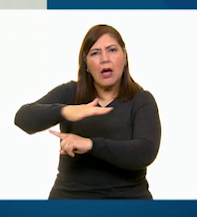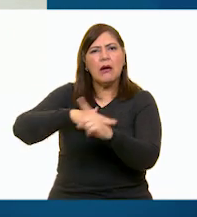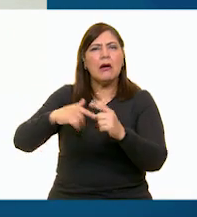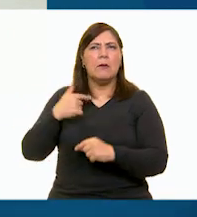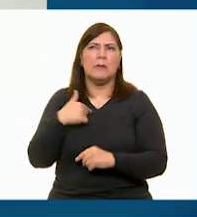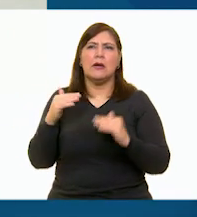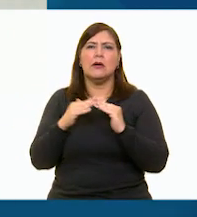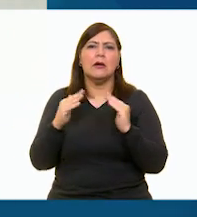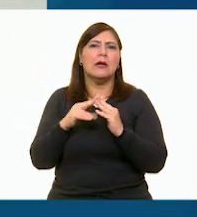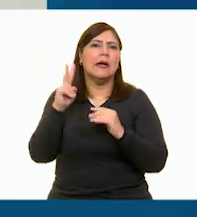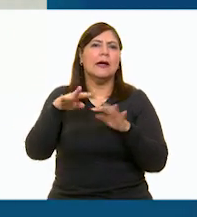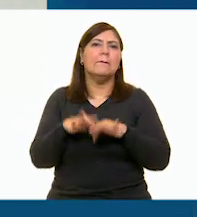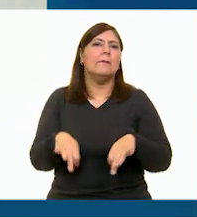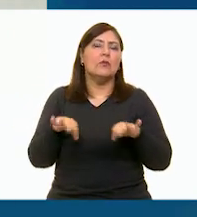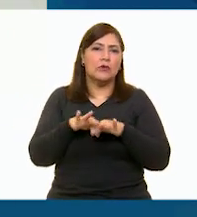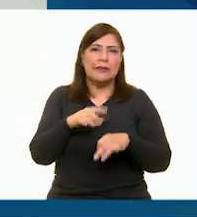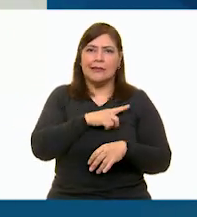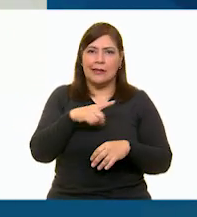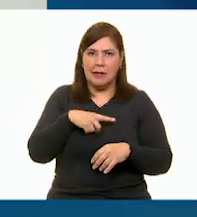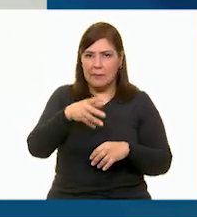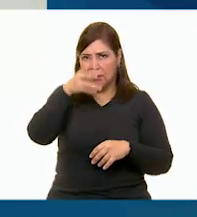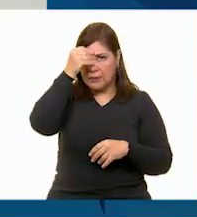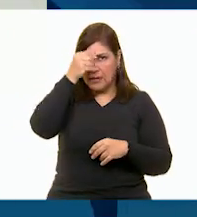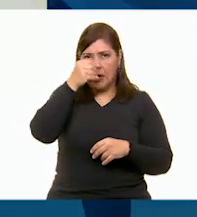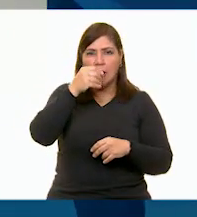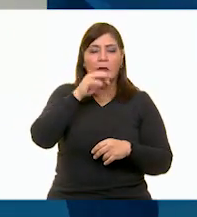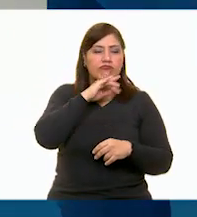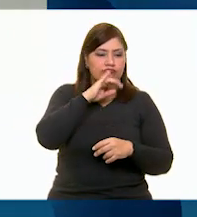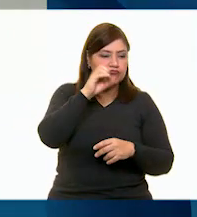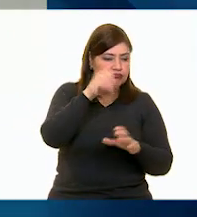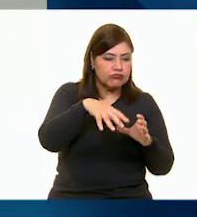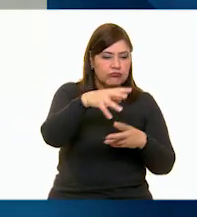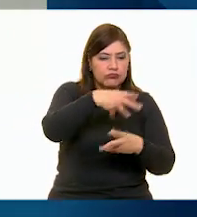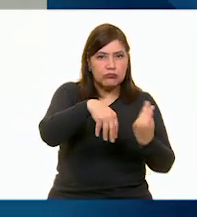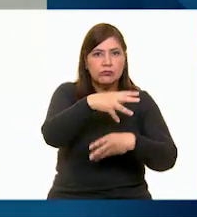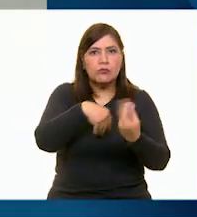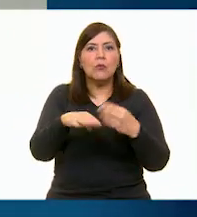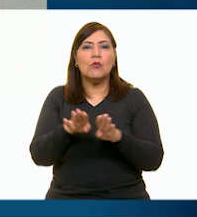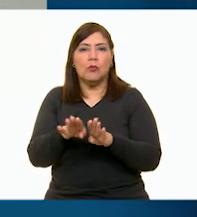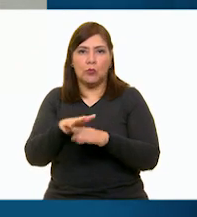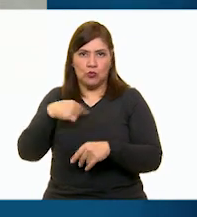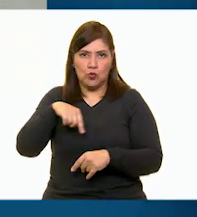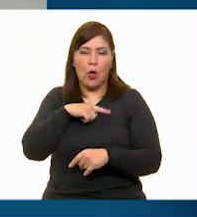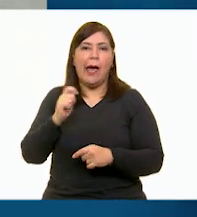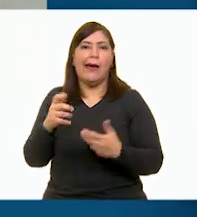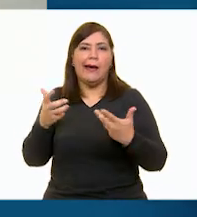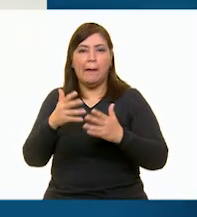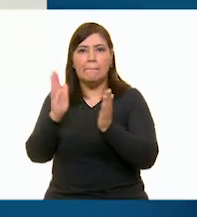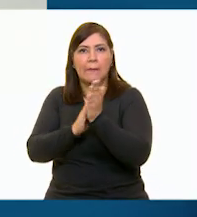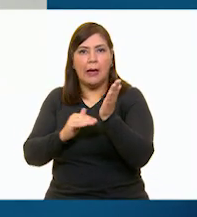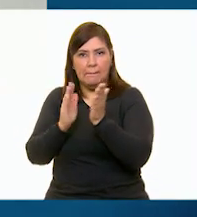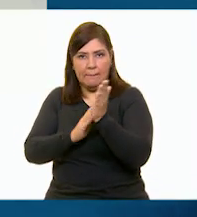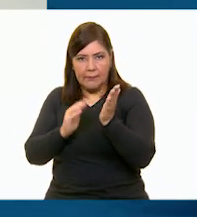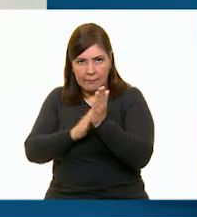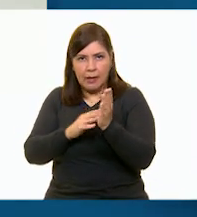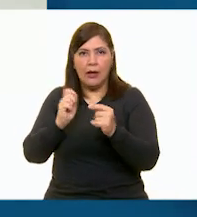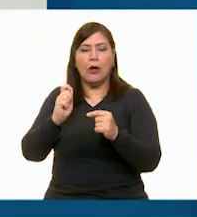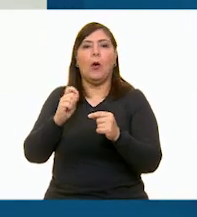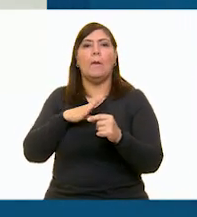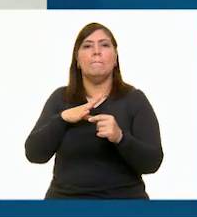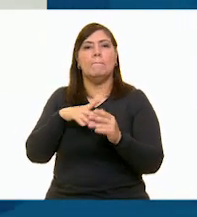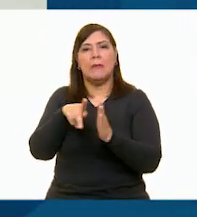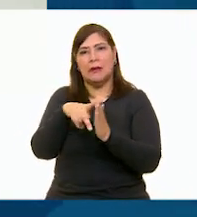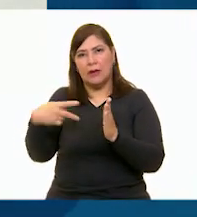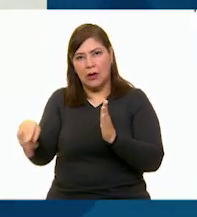es importante aprender a reciclar lo que nosotros hacemos es reciclar hojas de papel periódicos y